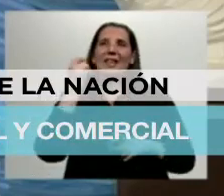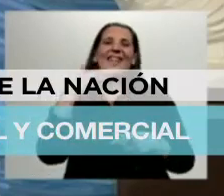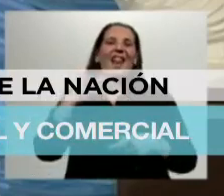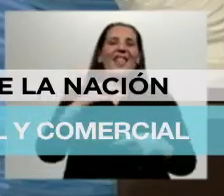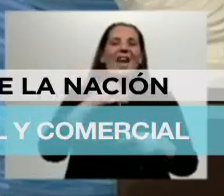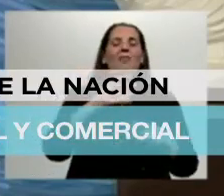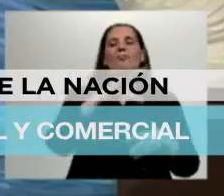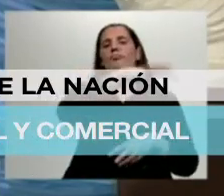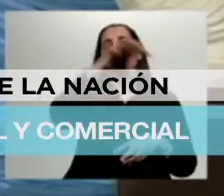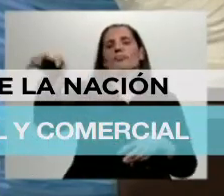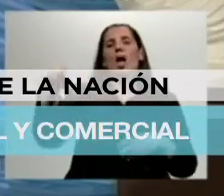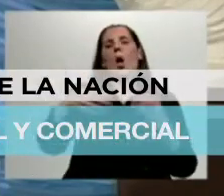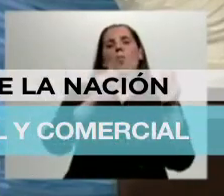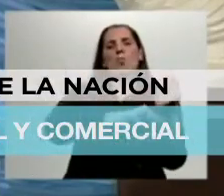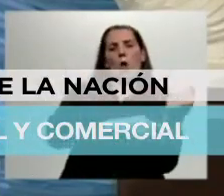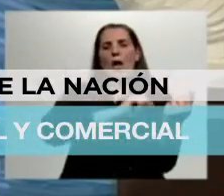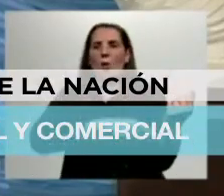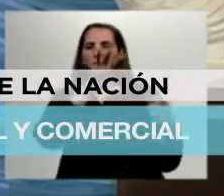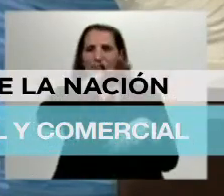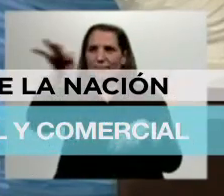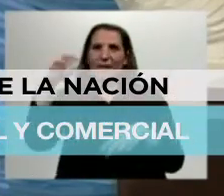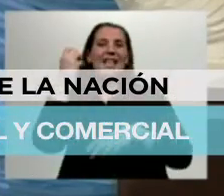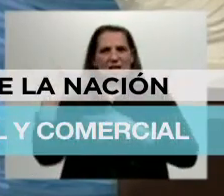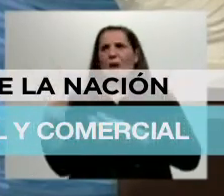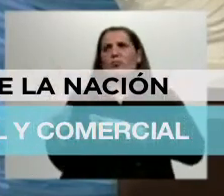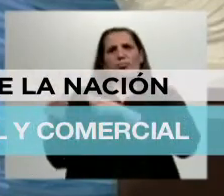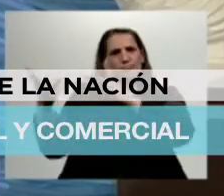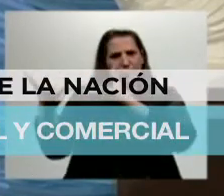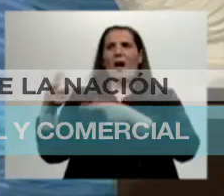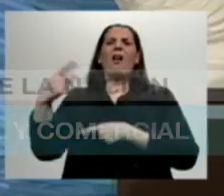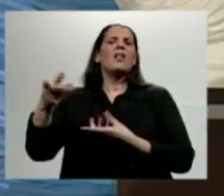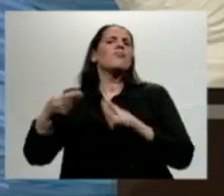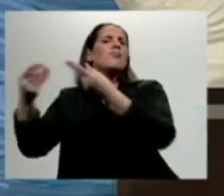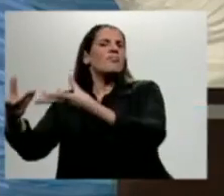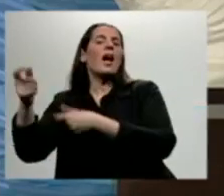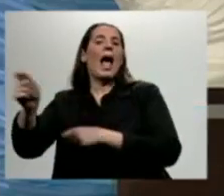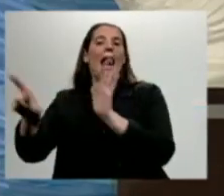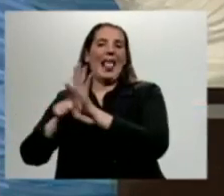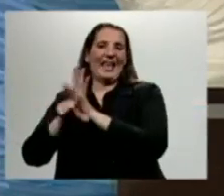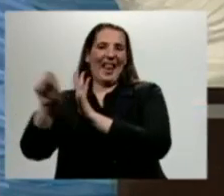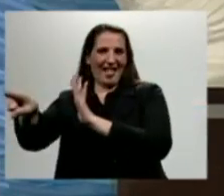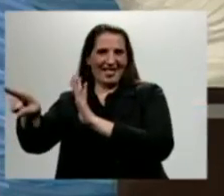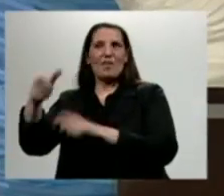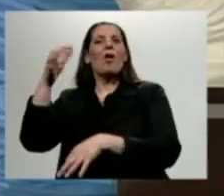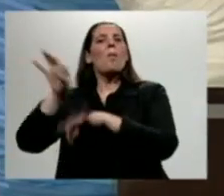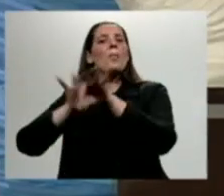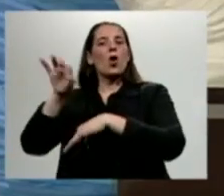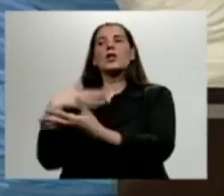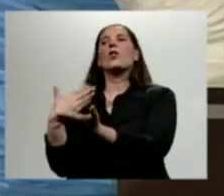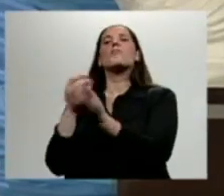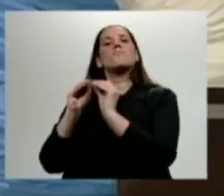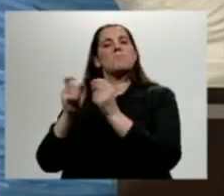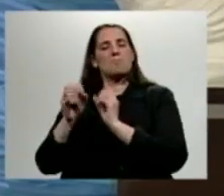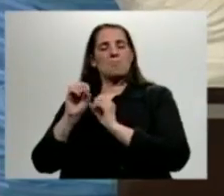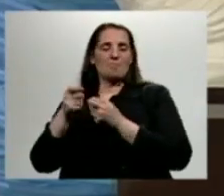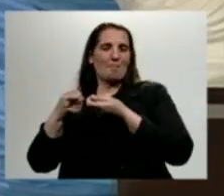de condiciones, cada uno en su labor, giramos al poder legislativo el proyecto de lo que finalmente